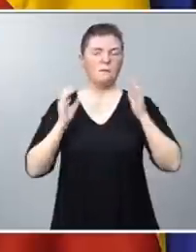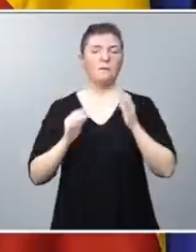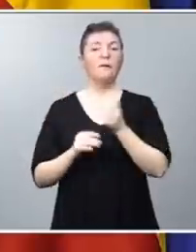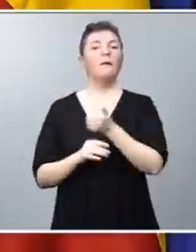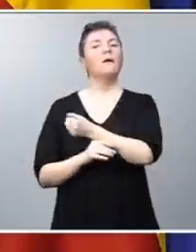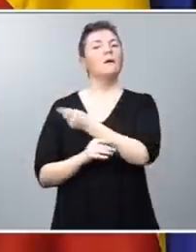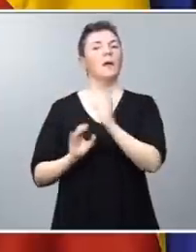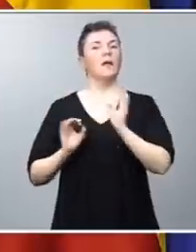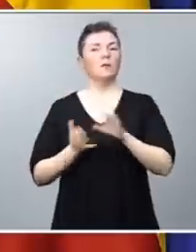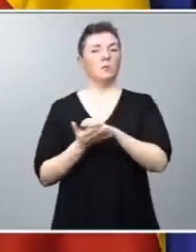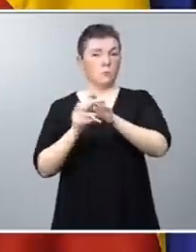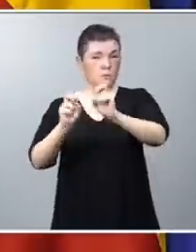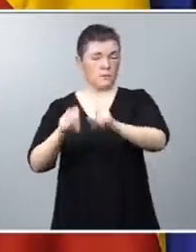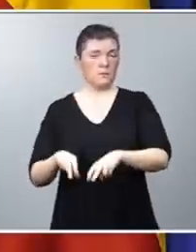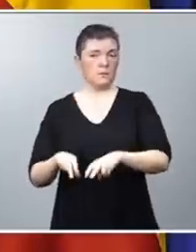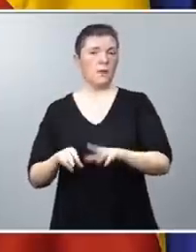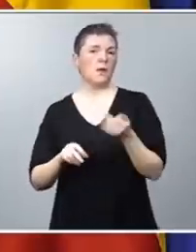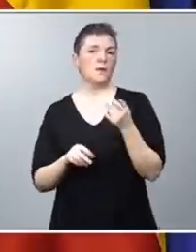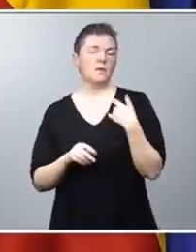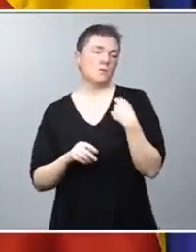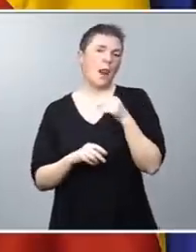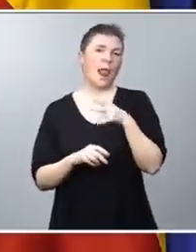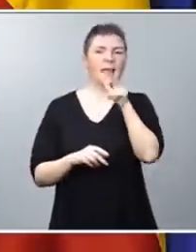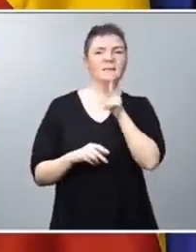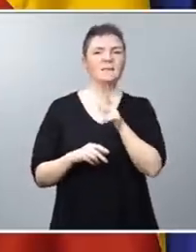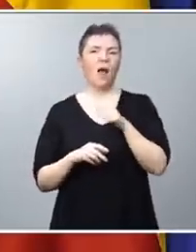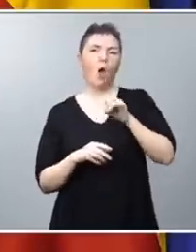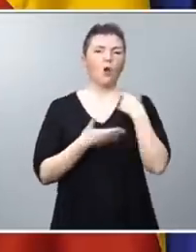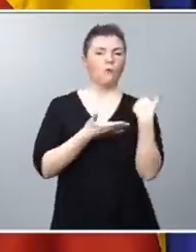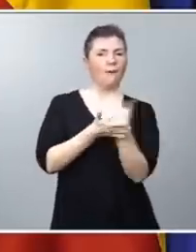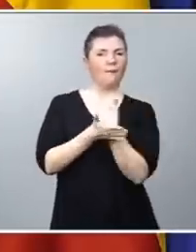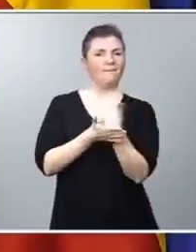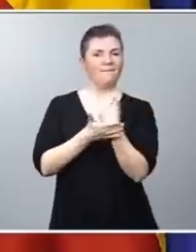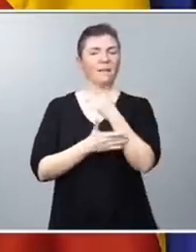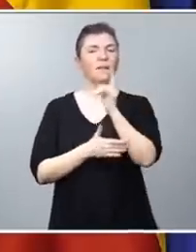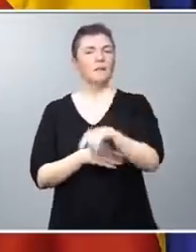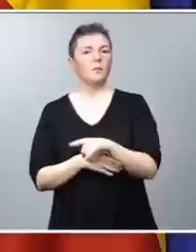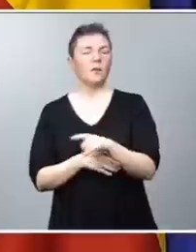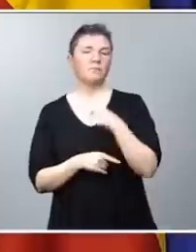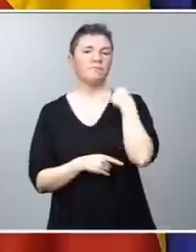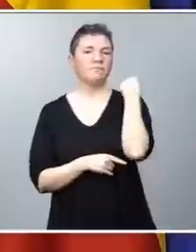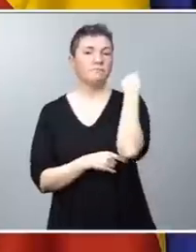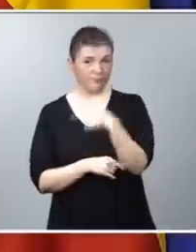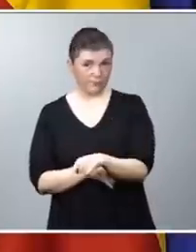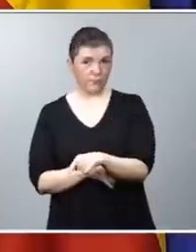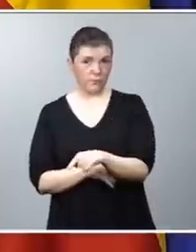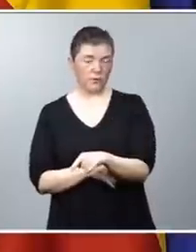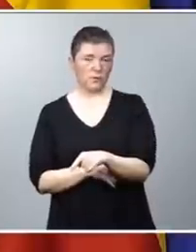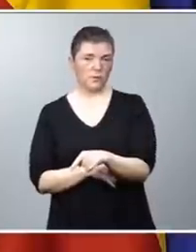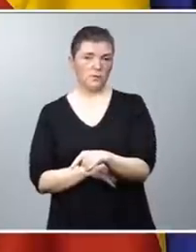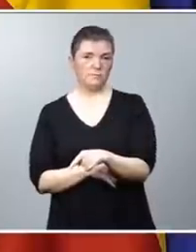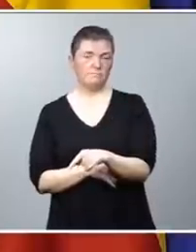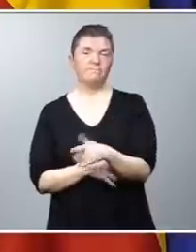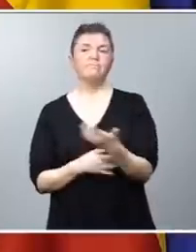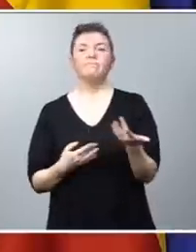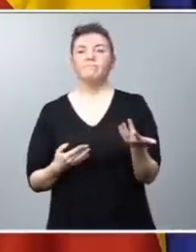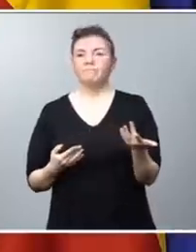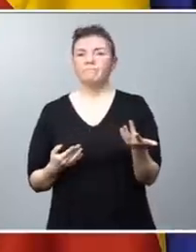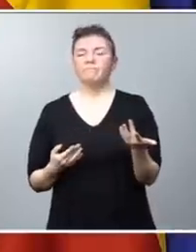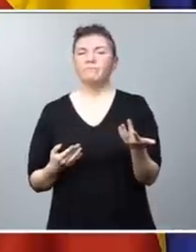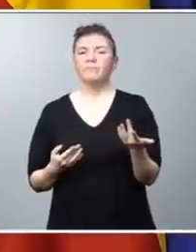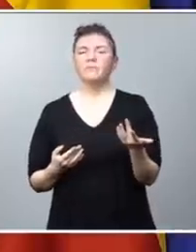sin lugar a dudas, la gallina de los huevos de oro, pero también ha sido el fracaso y el compromiso, digamos, que muchas